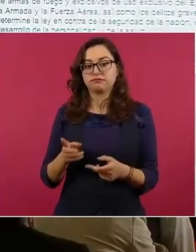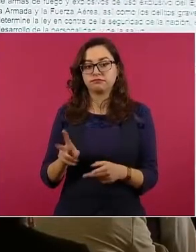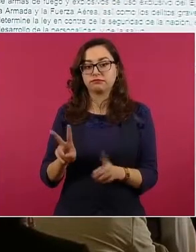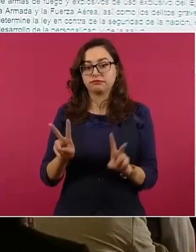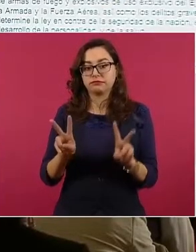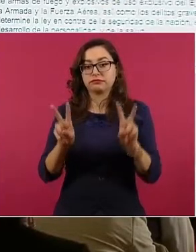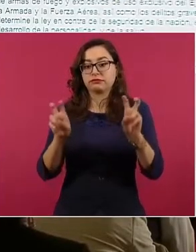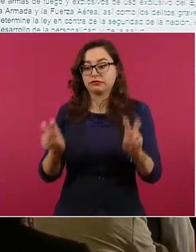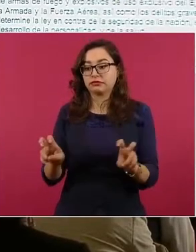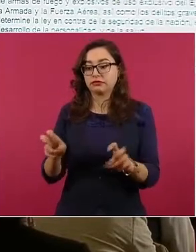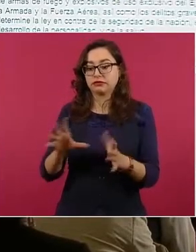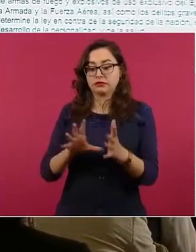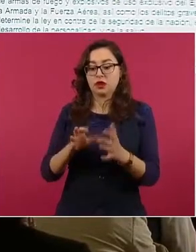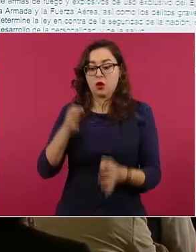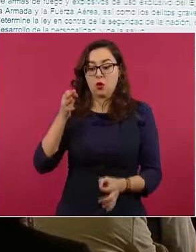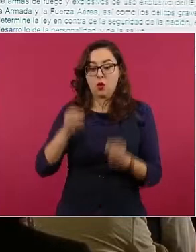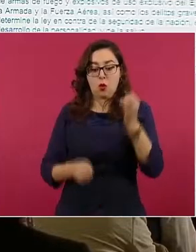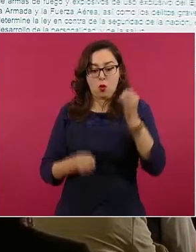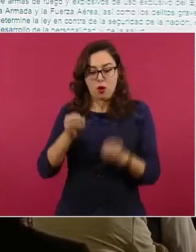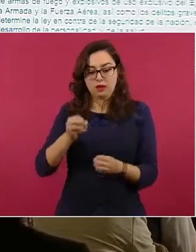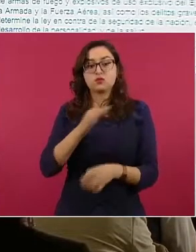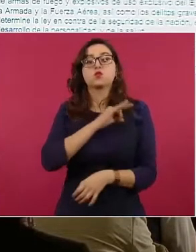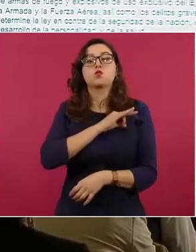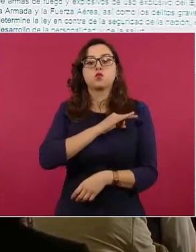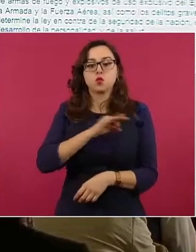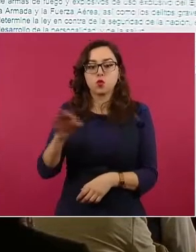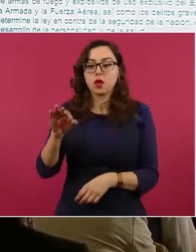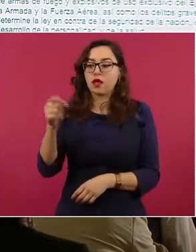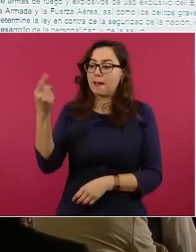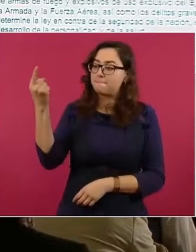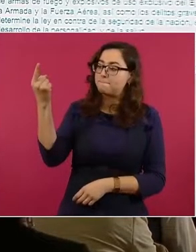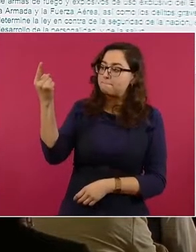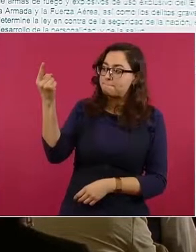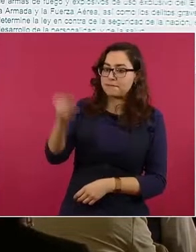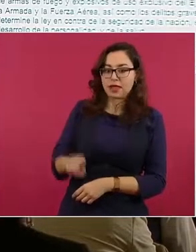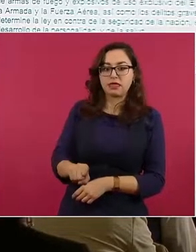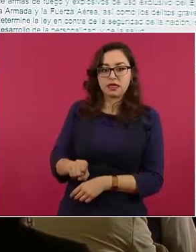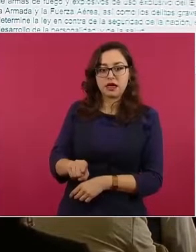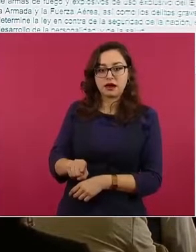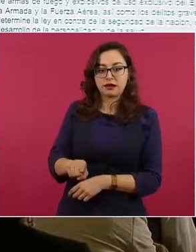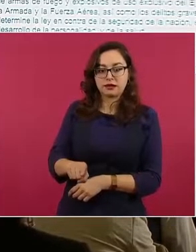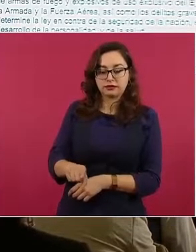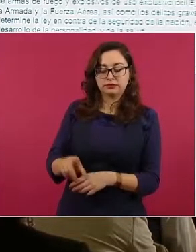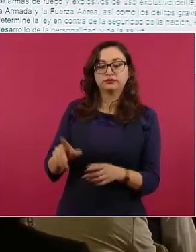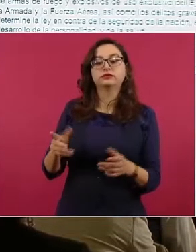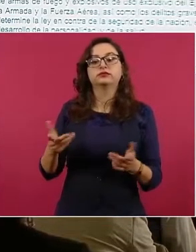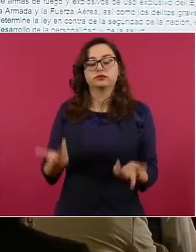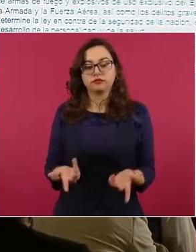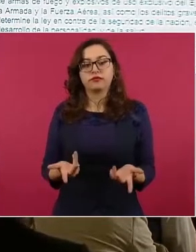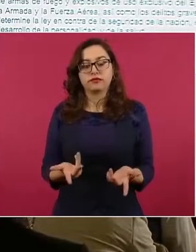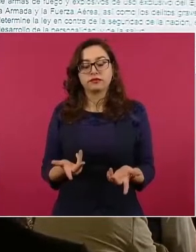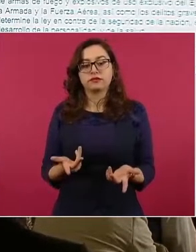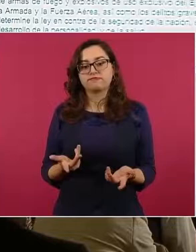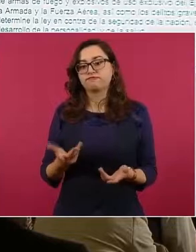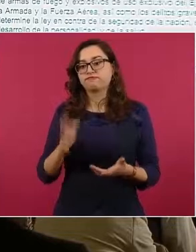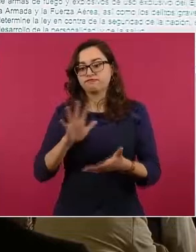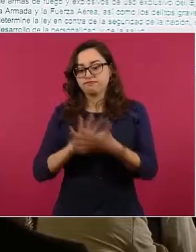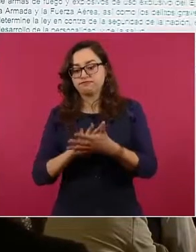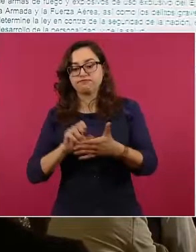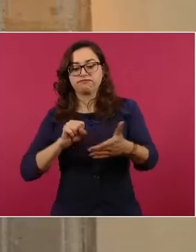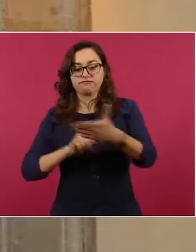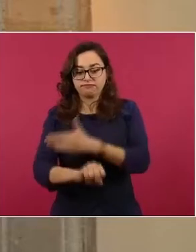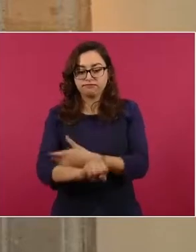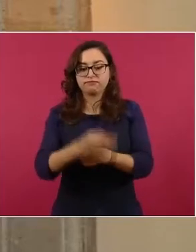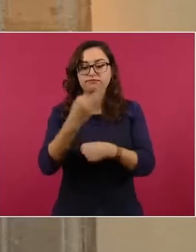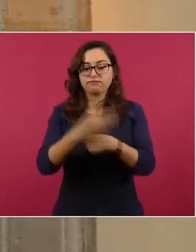ordenará, es decir, el juez de control en el ámbito de su competencia ordenará la prisión preventiva